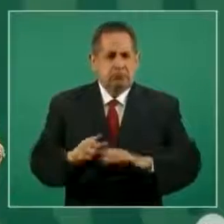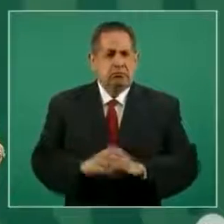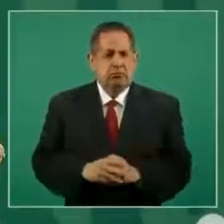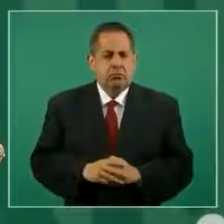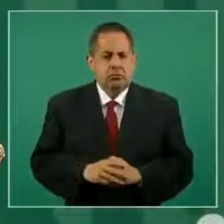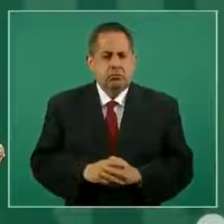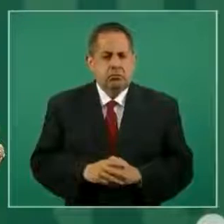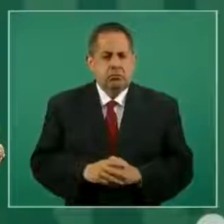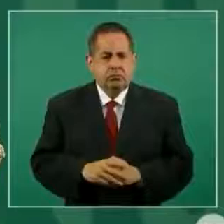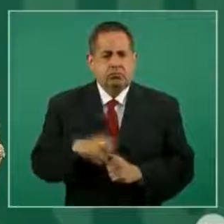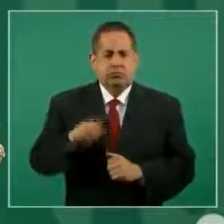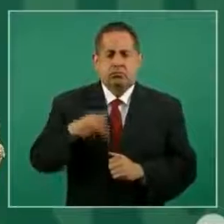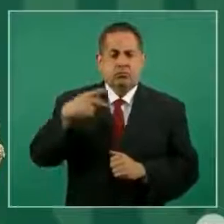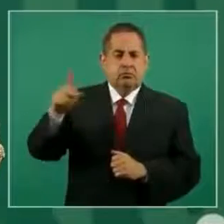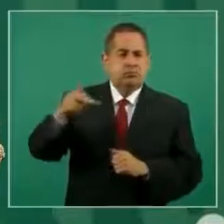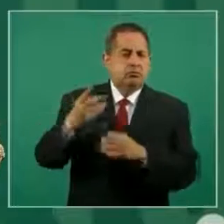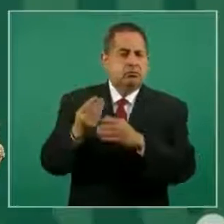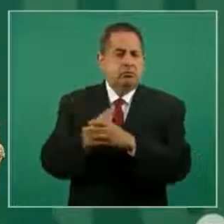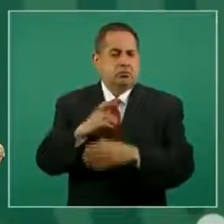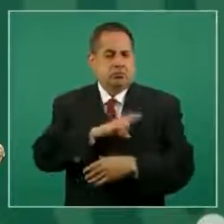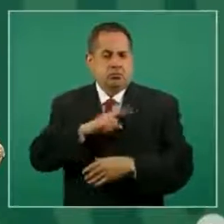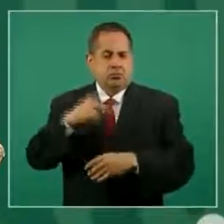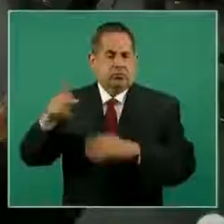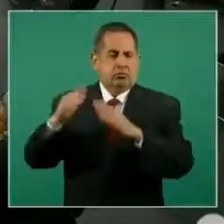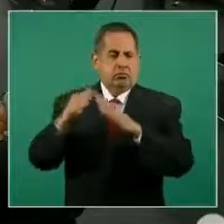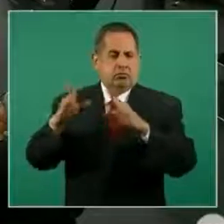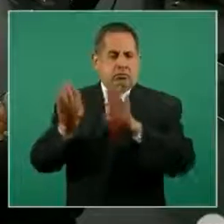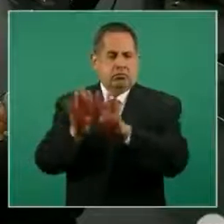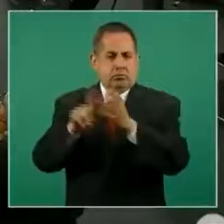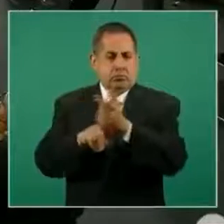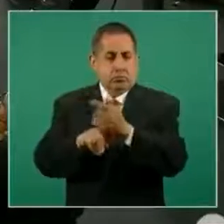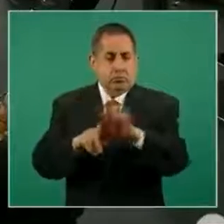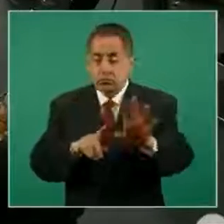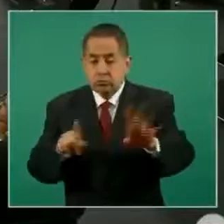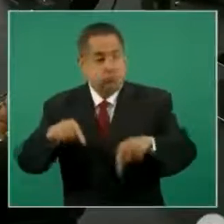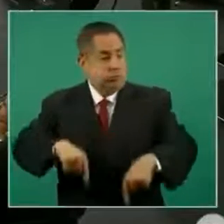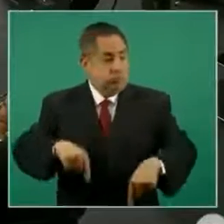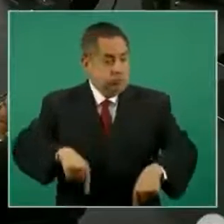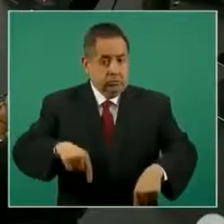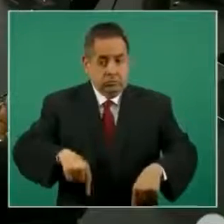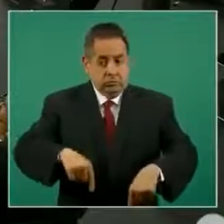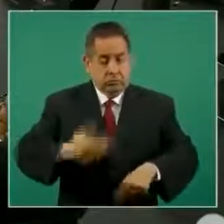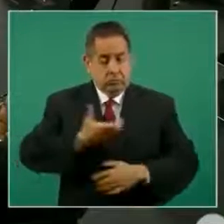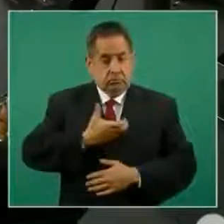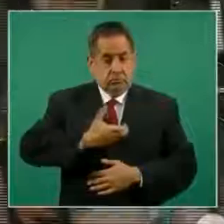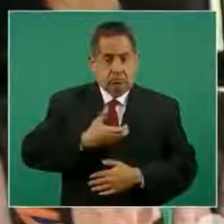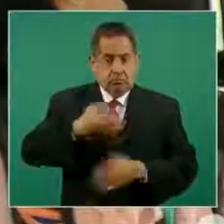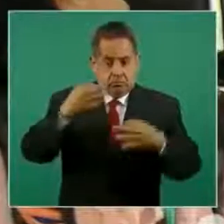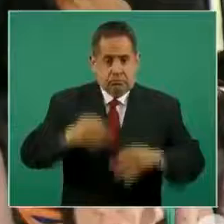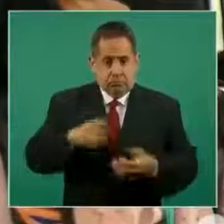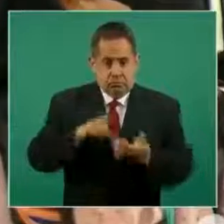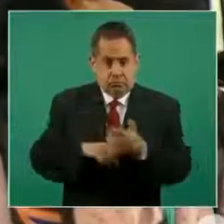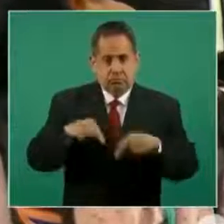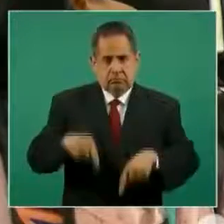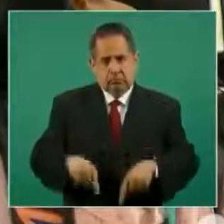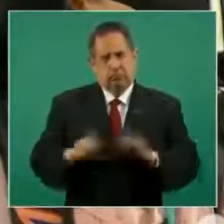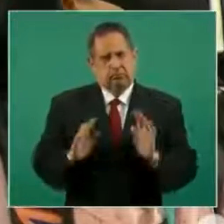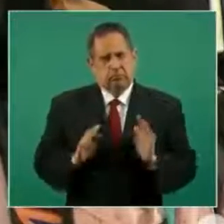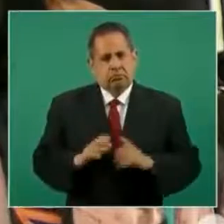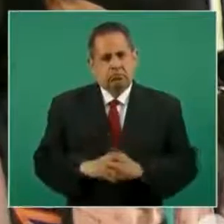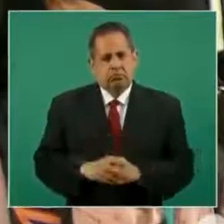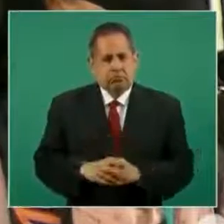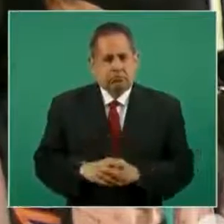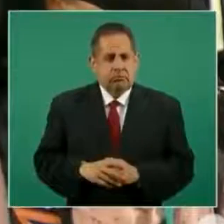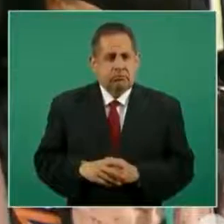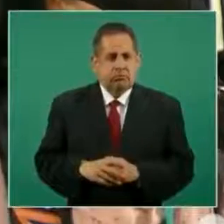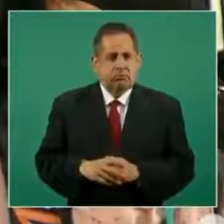conocimiento, está en su domicilio particular. ¿Está en Palacio? Está en Palacio Nacional, lo podemos confirmar que está en el domicilio que